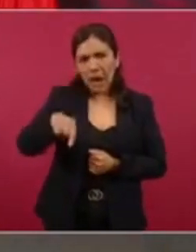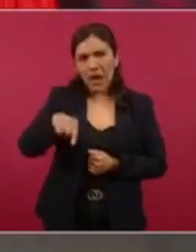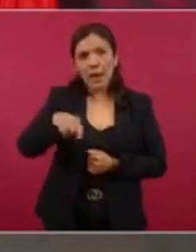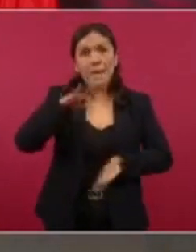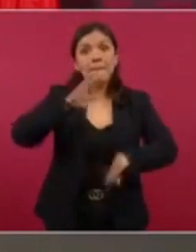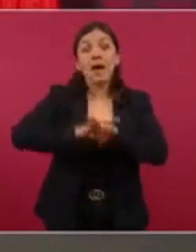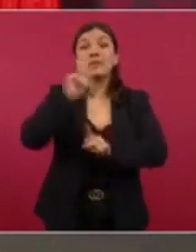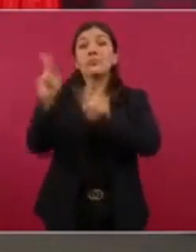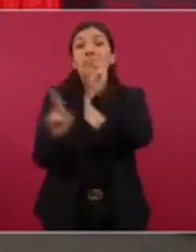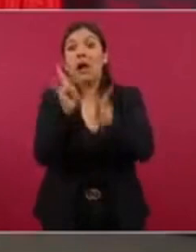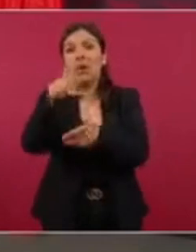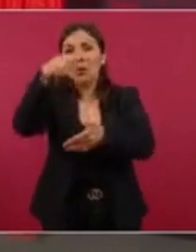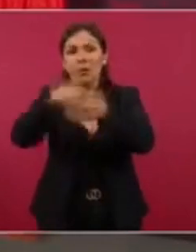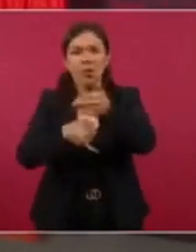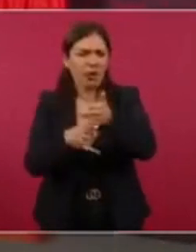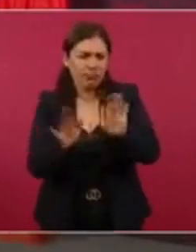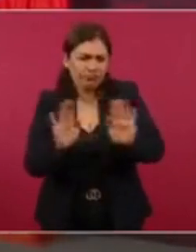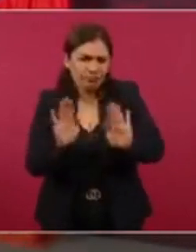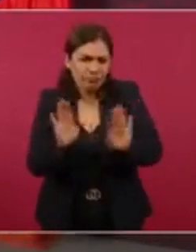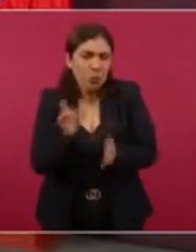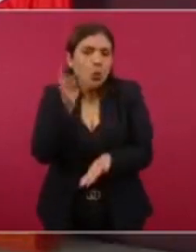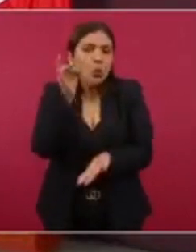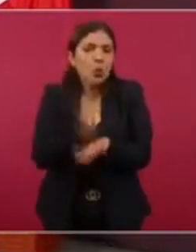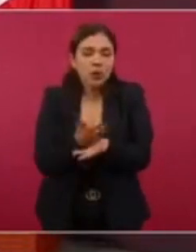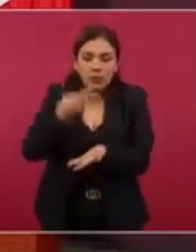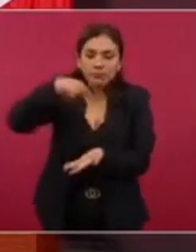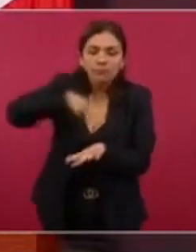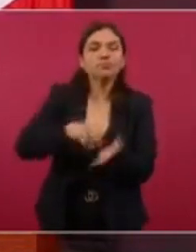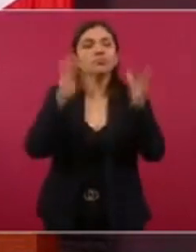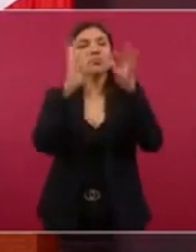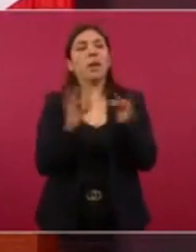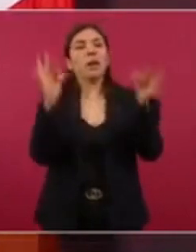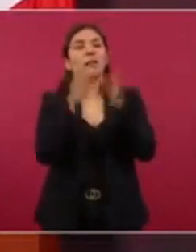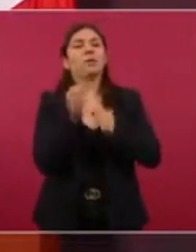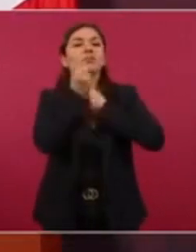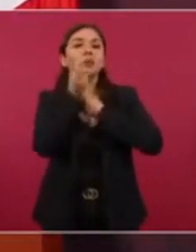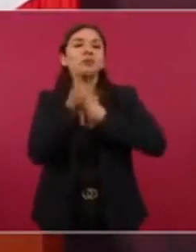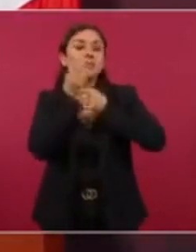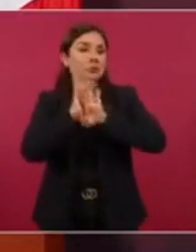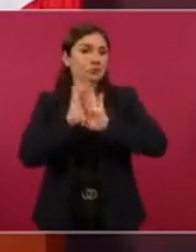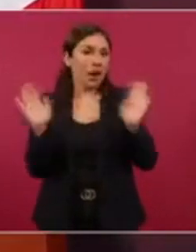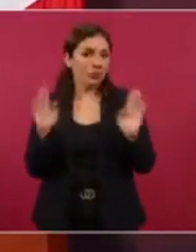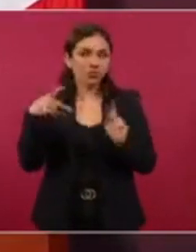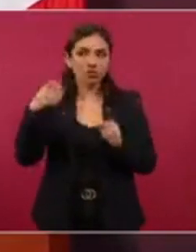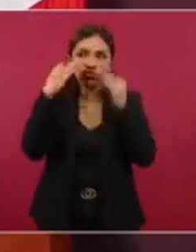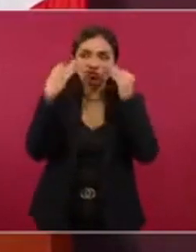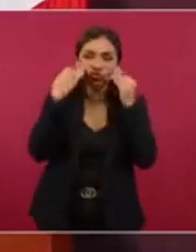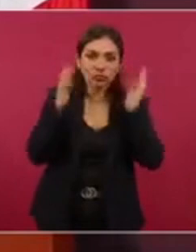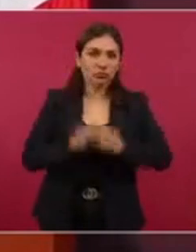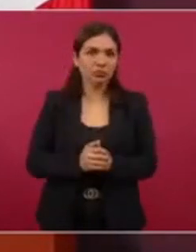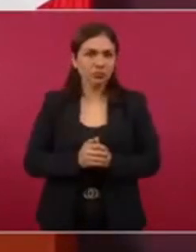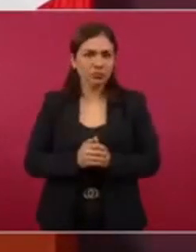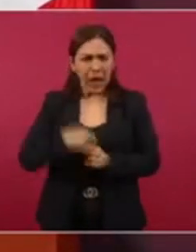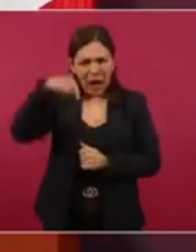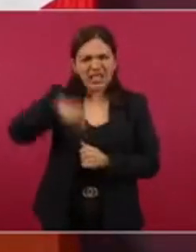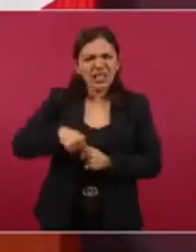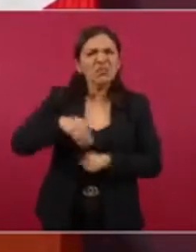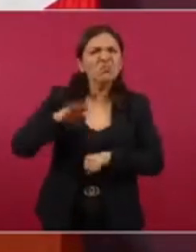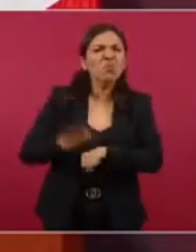preguntas, nada más que dé su testimonio. ¿Y por qué decimos que aquí? Bueno, porque